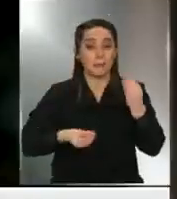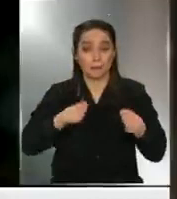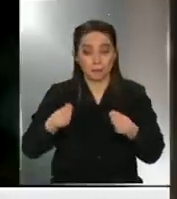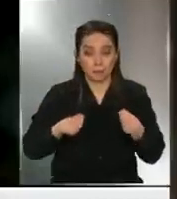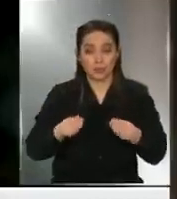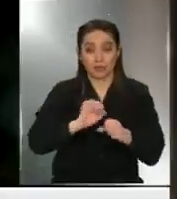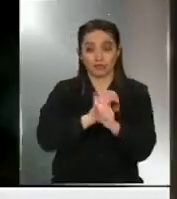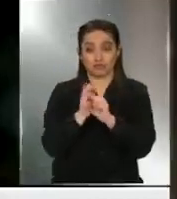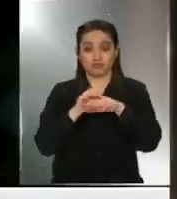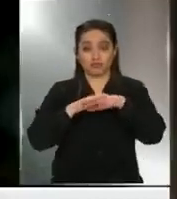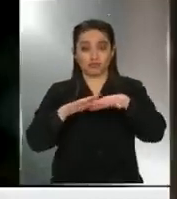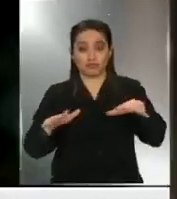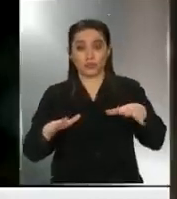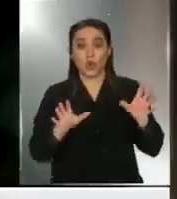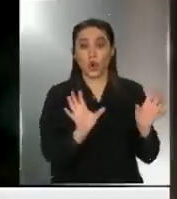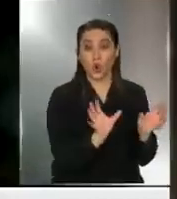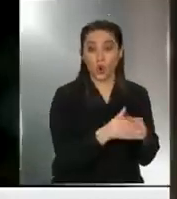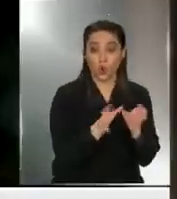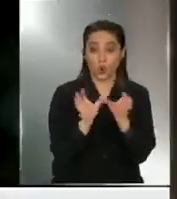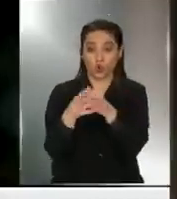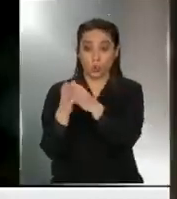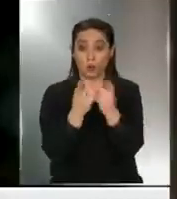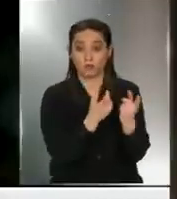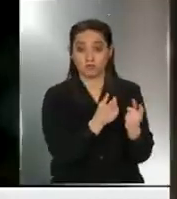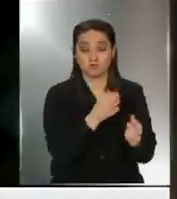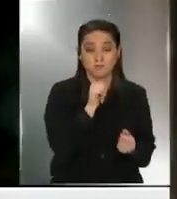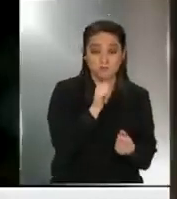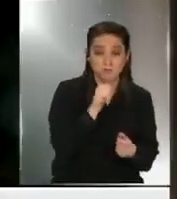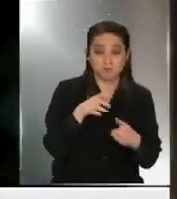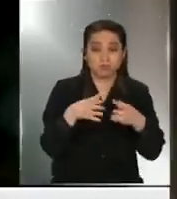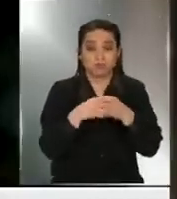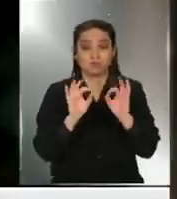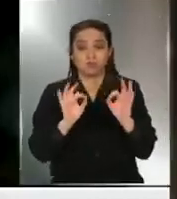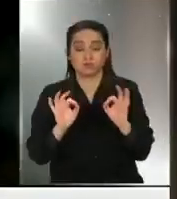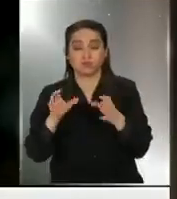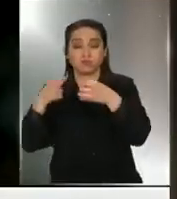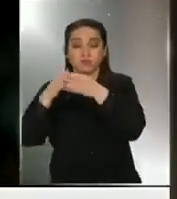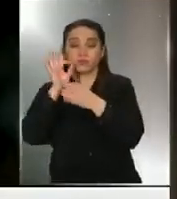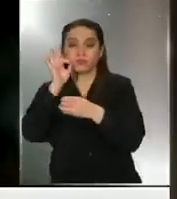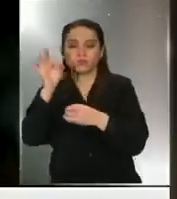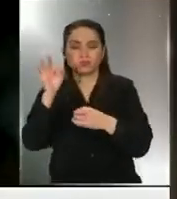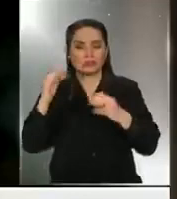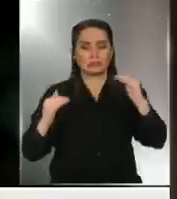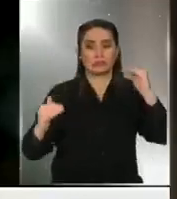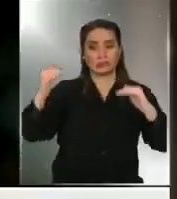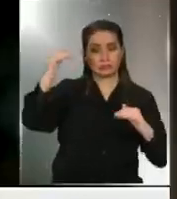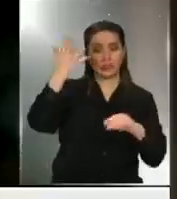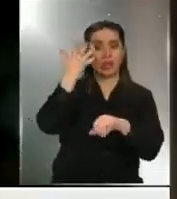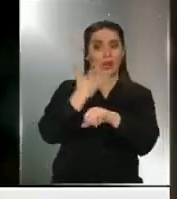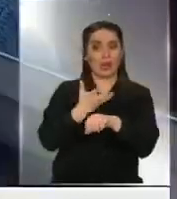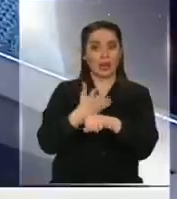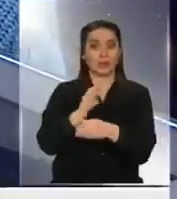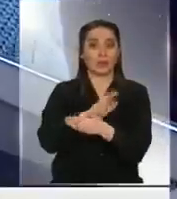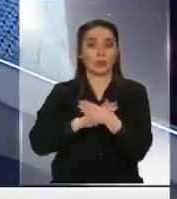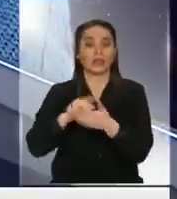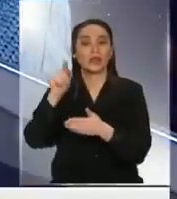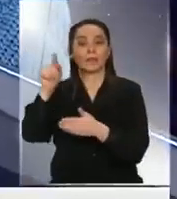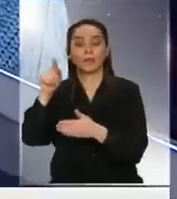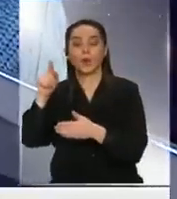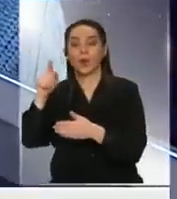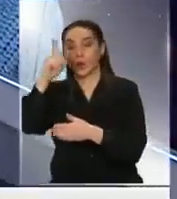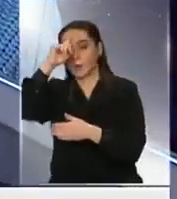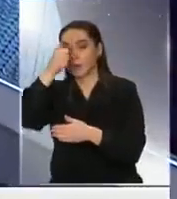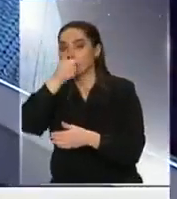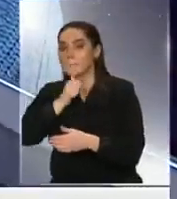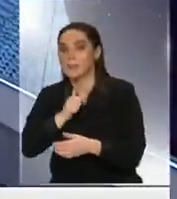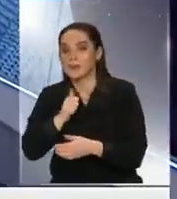diferencia de clases sociales por ejemplo en las clínicas el resultado del PCR se muere entre dos a tres días en cambio en el Cefam más cercano a mi